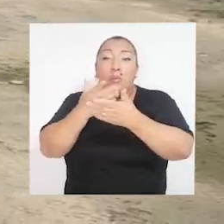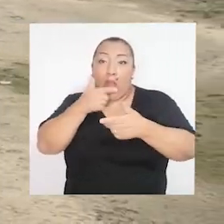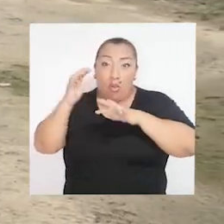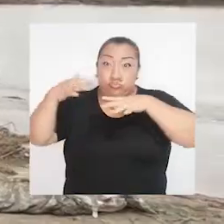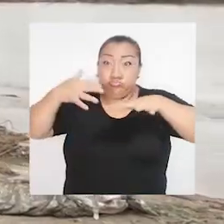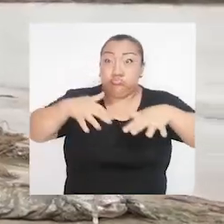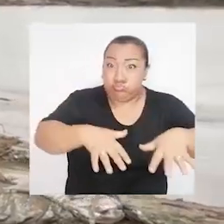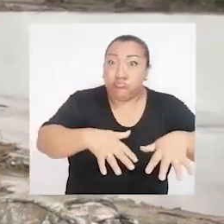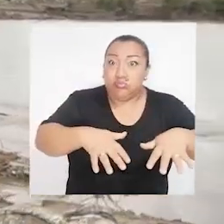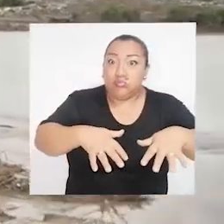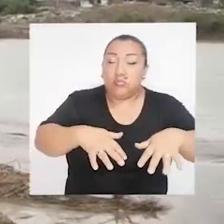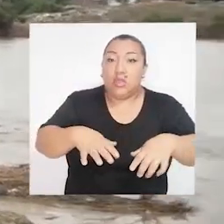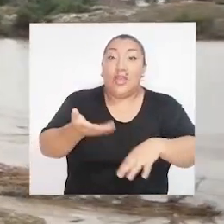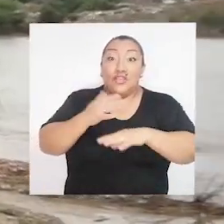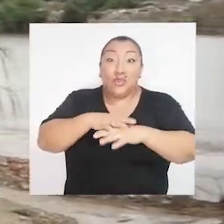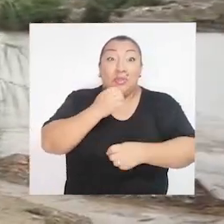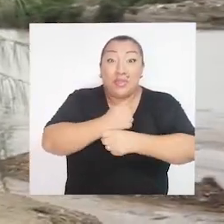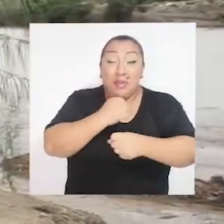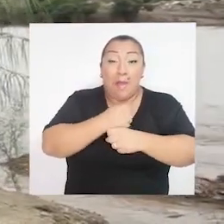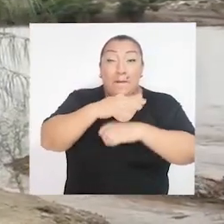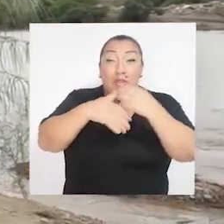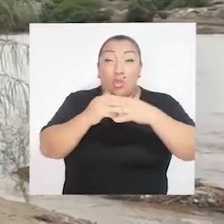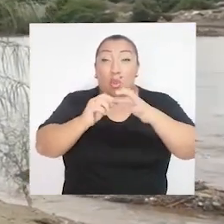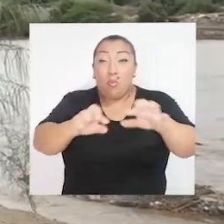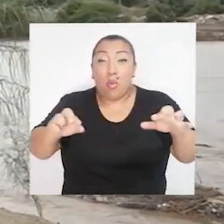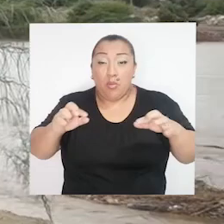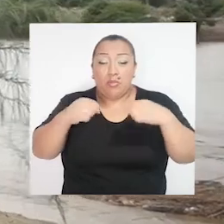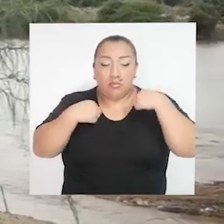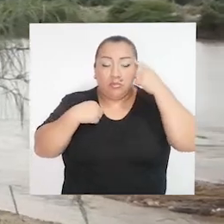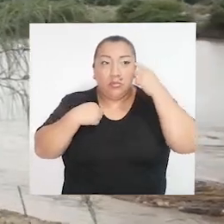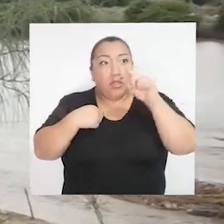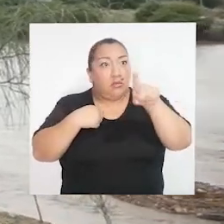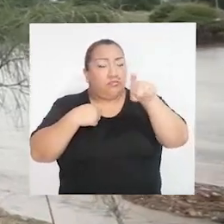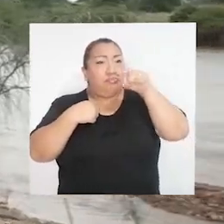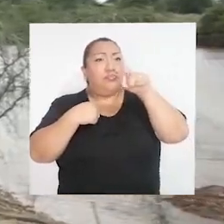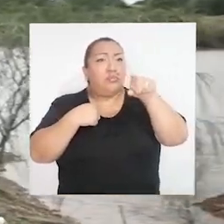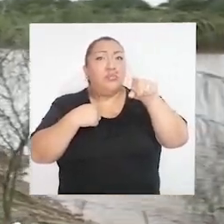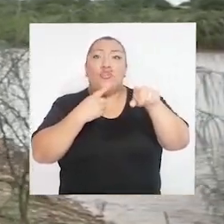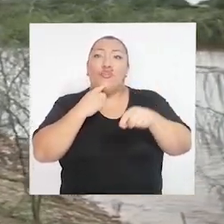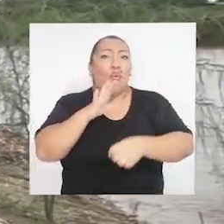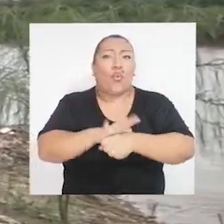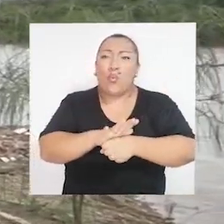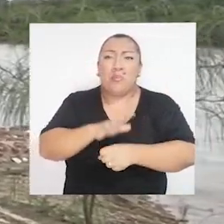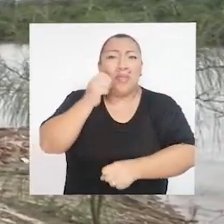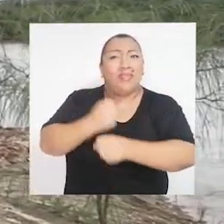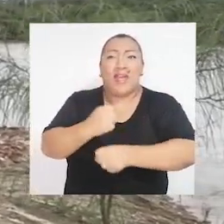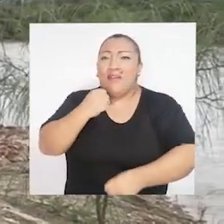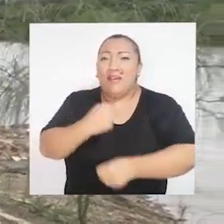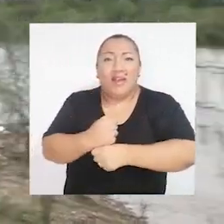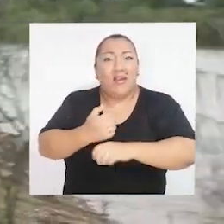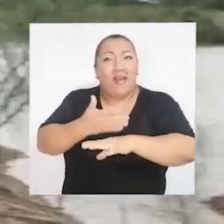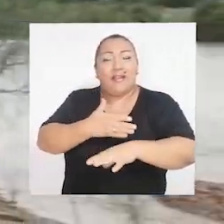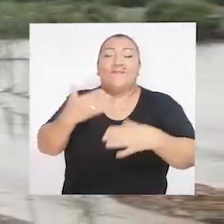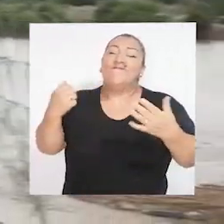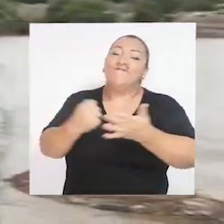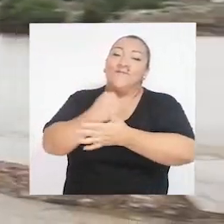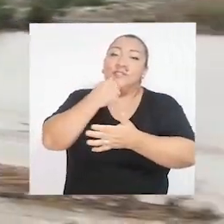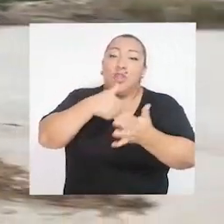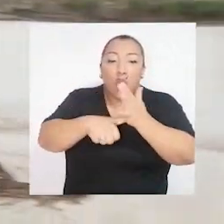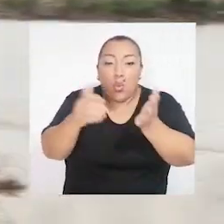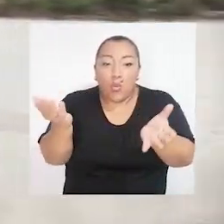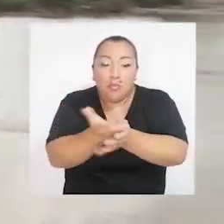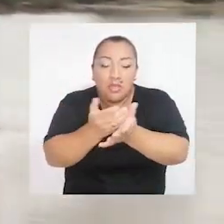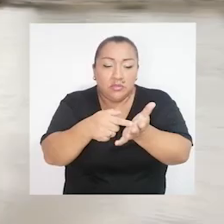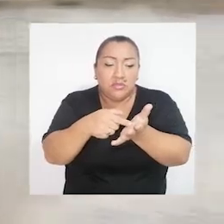inundaciones. A pesar de la relevancia de esta obra para la población, detectamos que presenta incumplimientos de trabajo establecidos